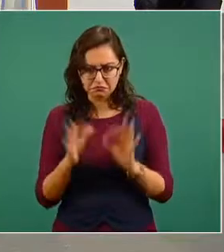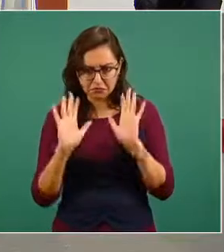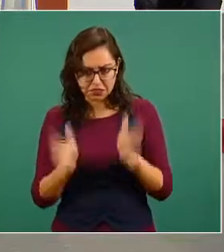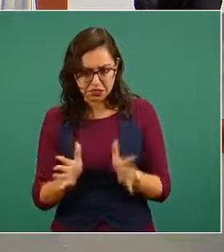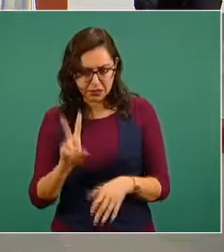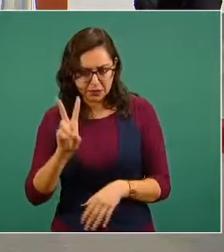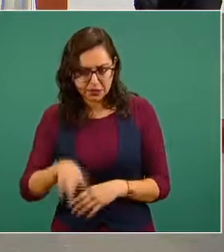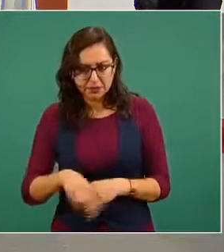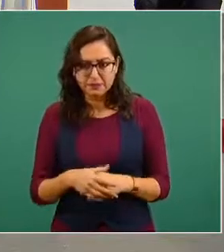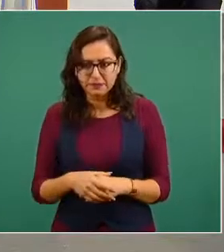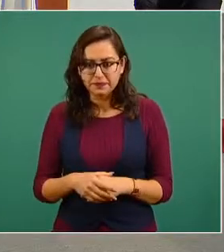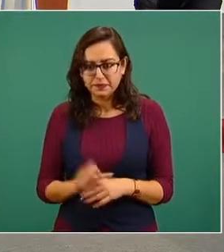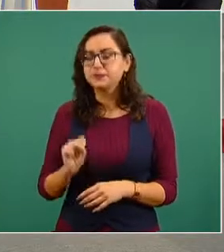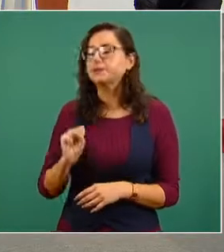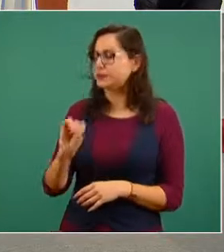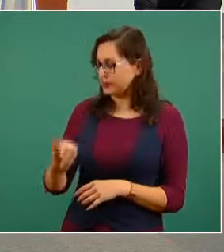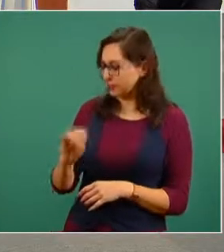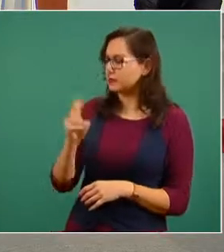Correcto.